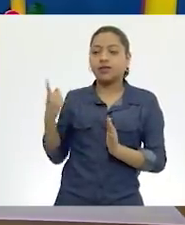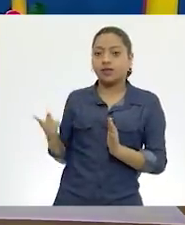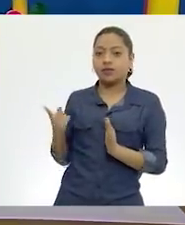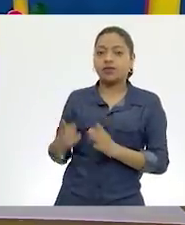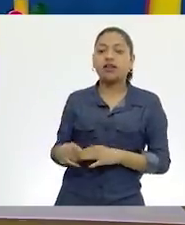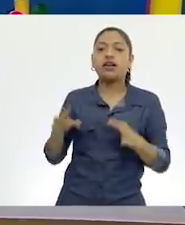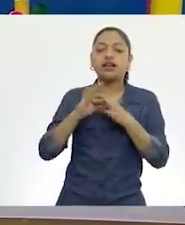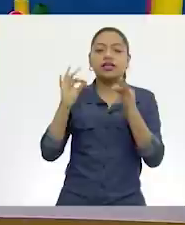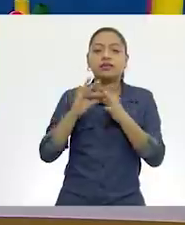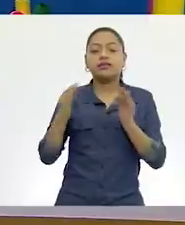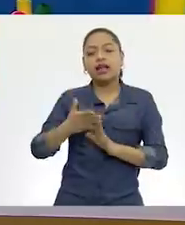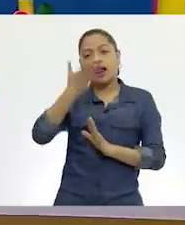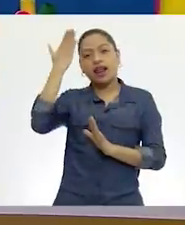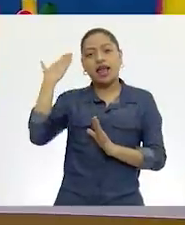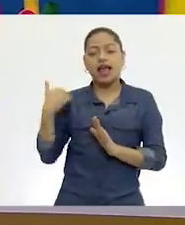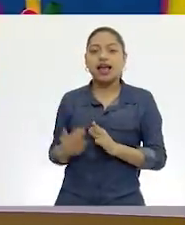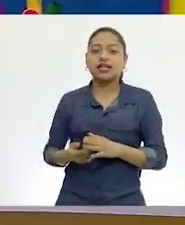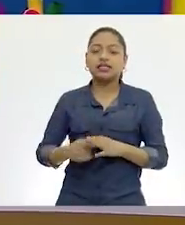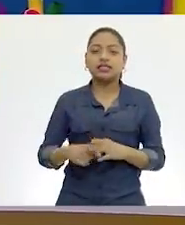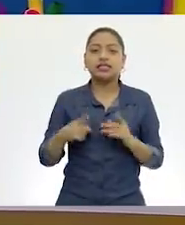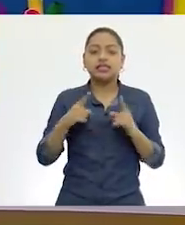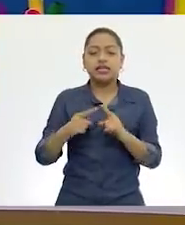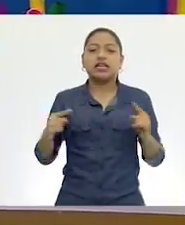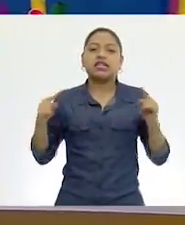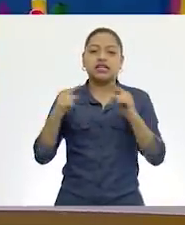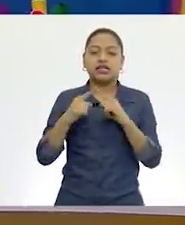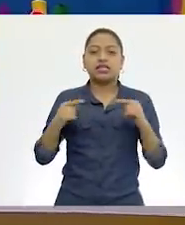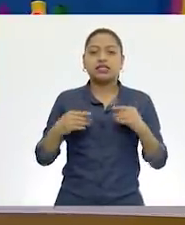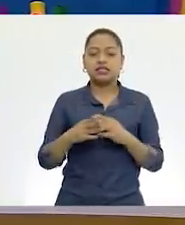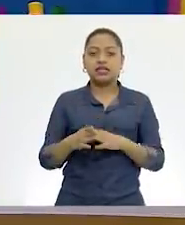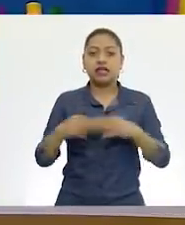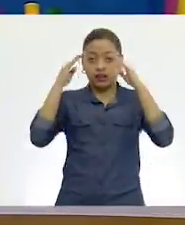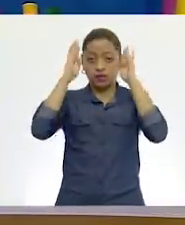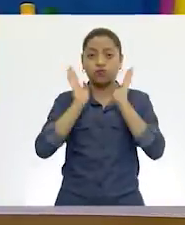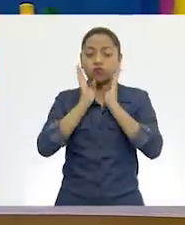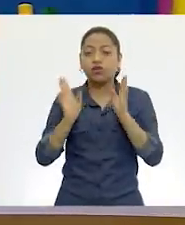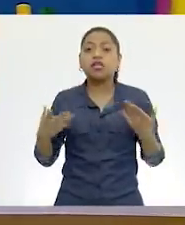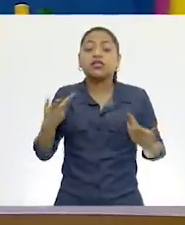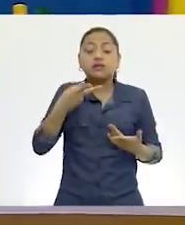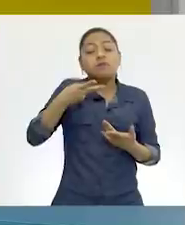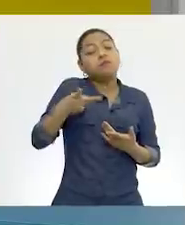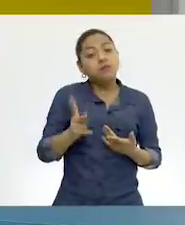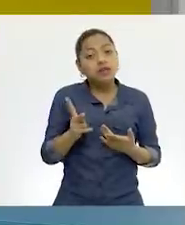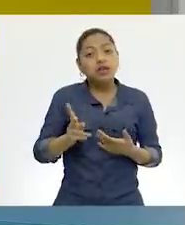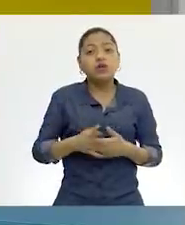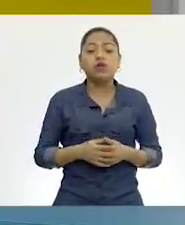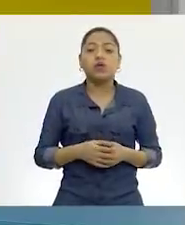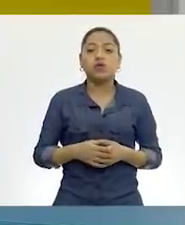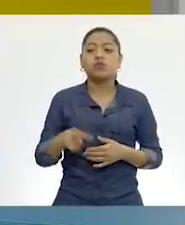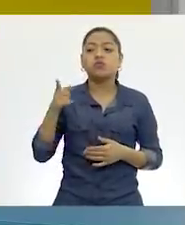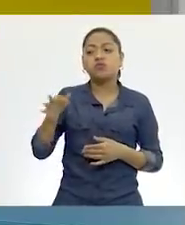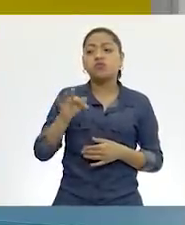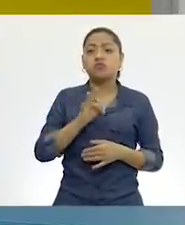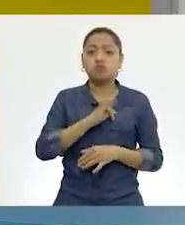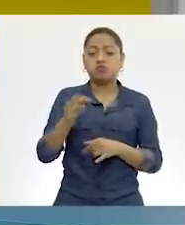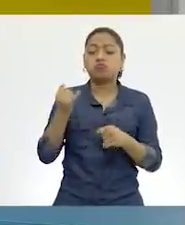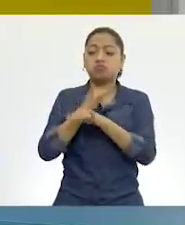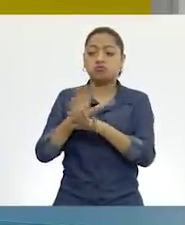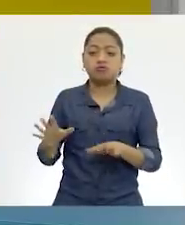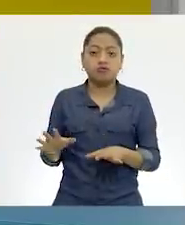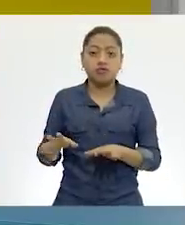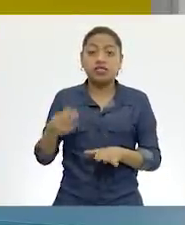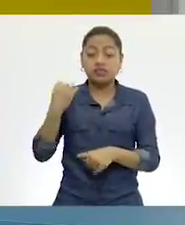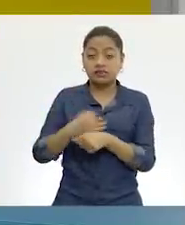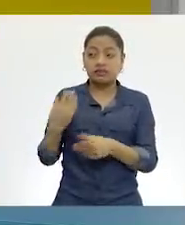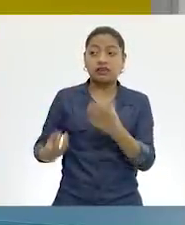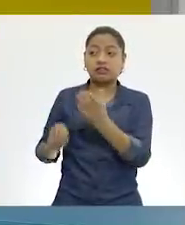convento, pues es muy bonito ir, visitarlo y de ahí tomar tu información. Pero si no debes salir, entonces mejor en casa.